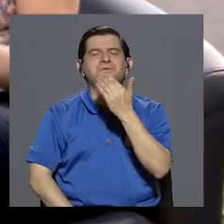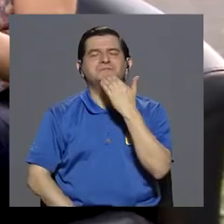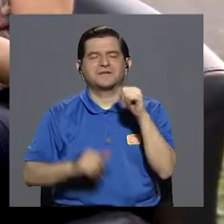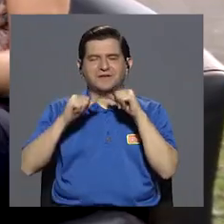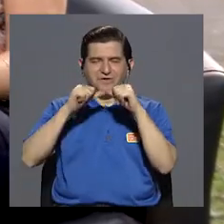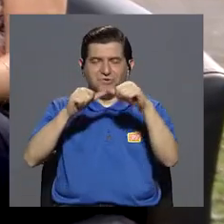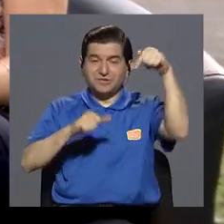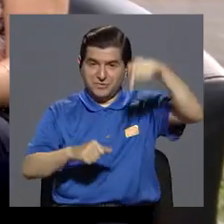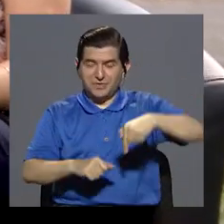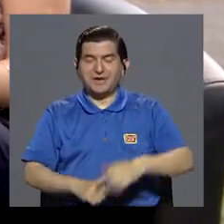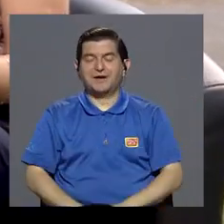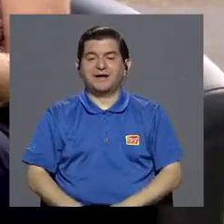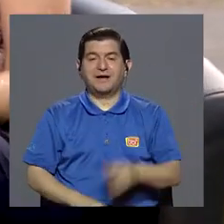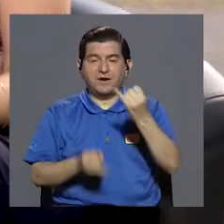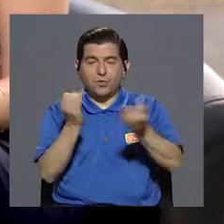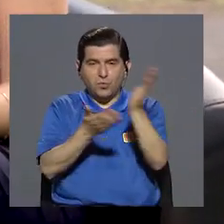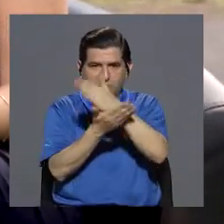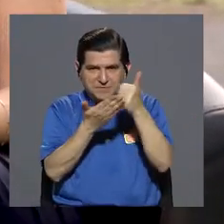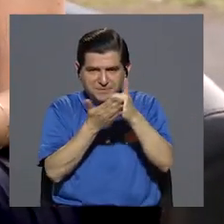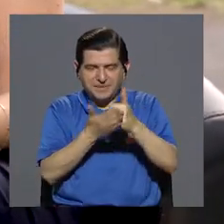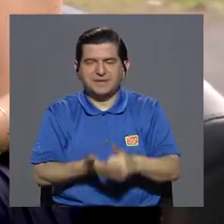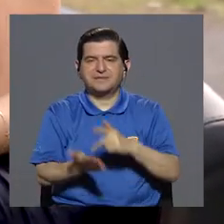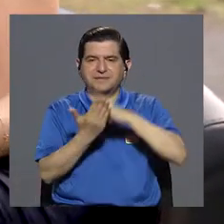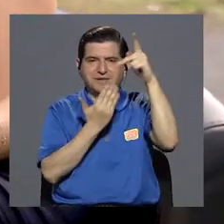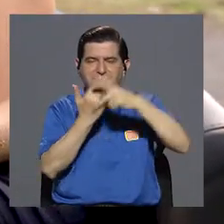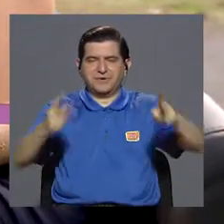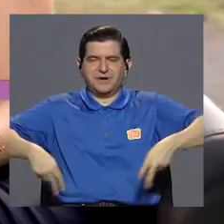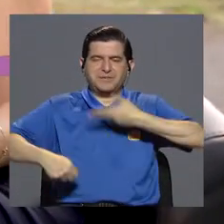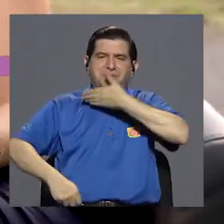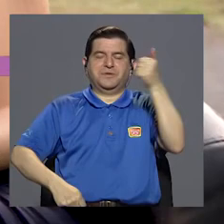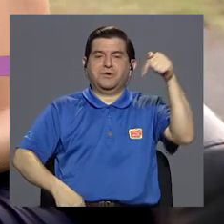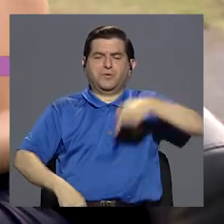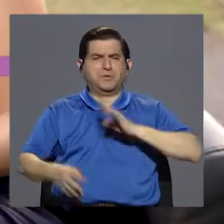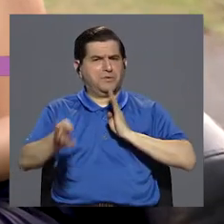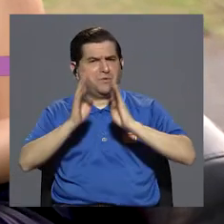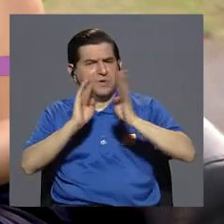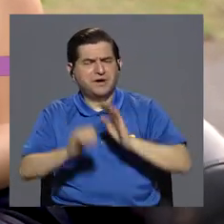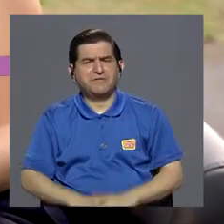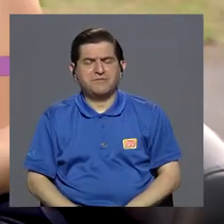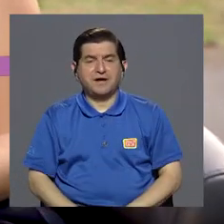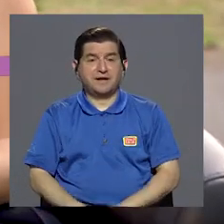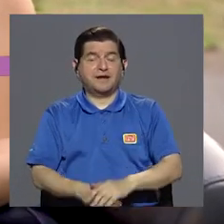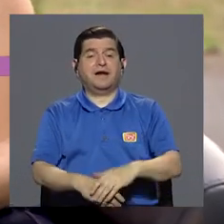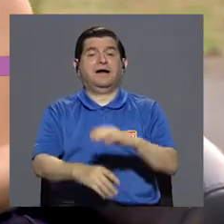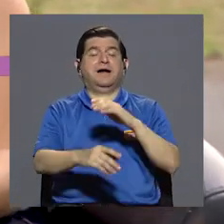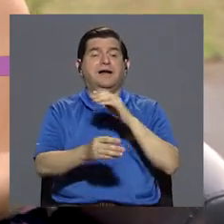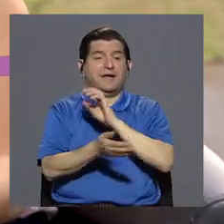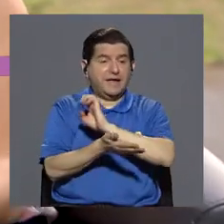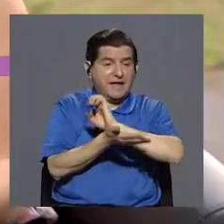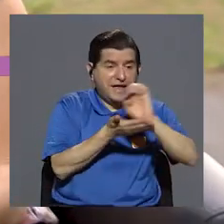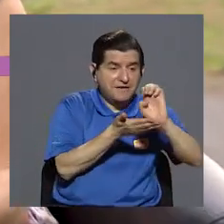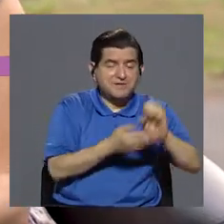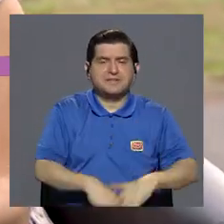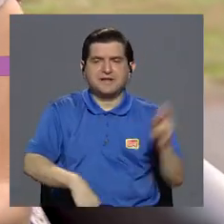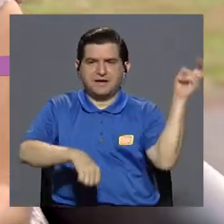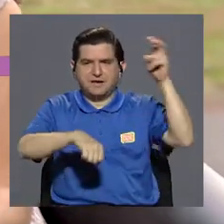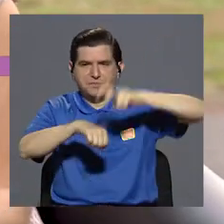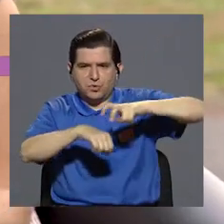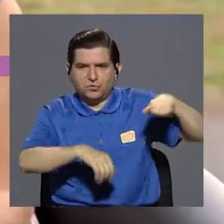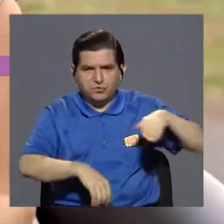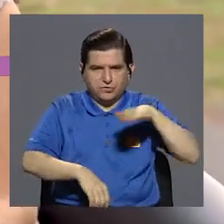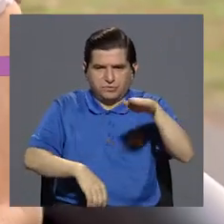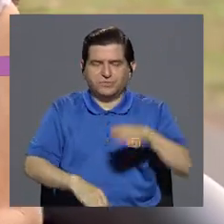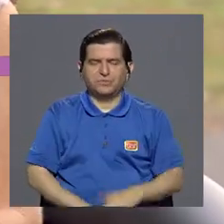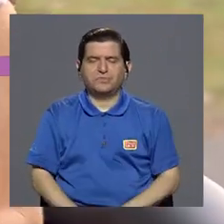Gracias por continuar con nosotros en este último segmento de Vivir Mejor. Hoy estamos conversando acerca de la prevención de mordeduras de serpientes.